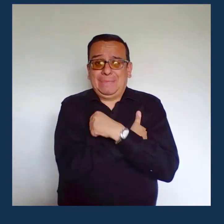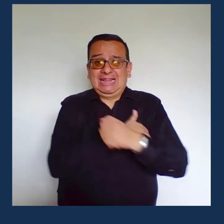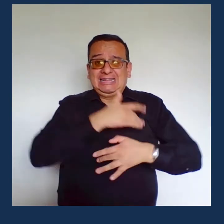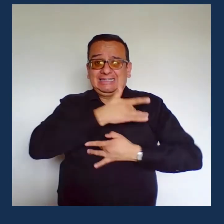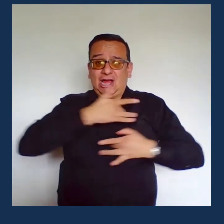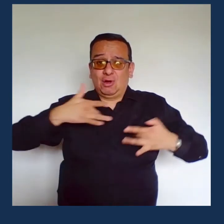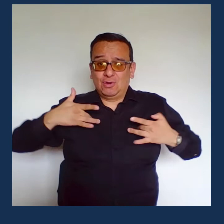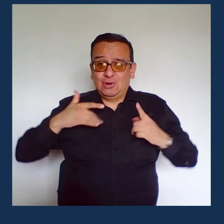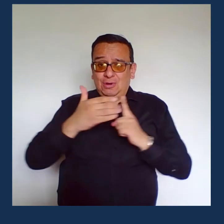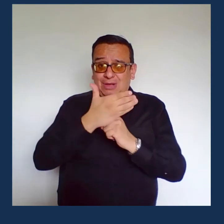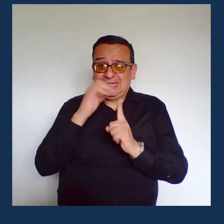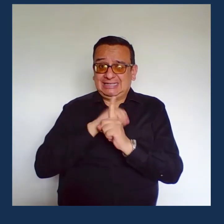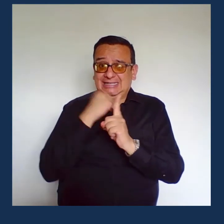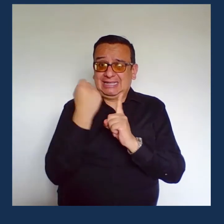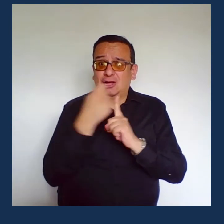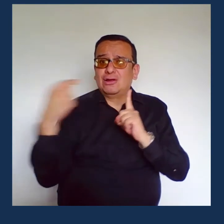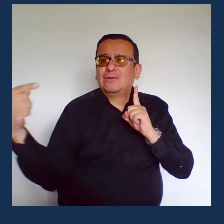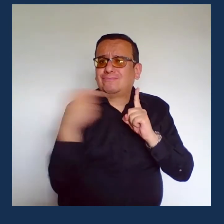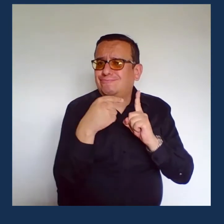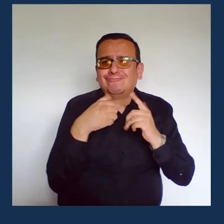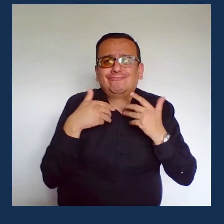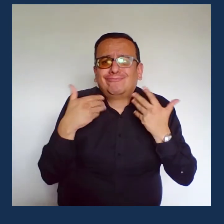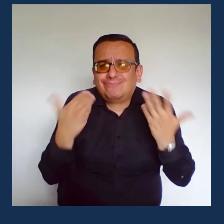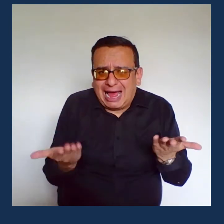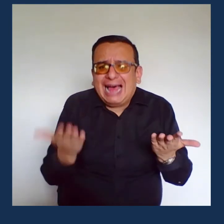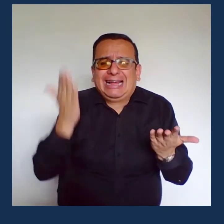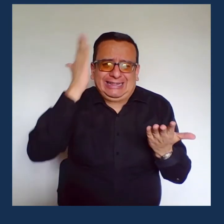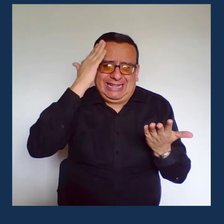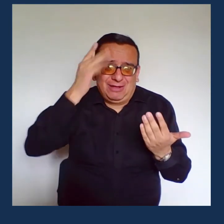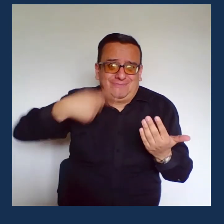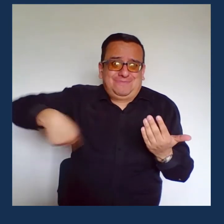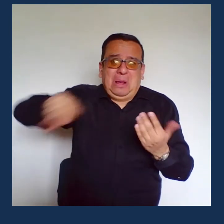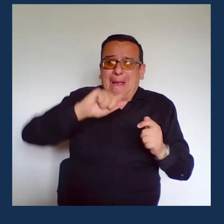Que establezca el Ministerio de Salud y Protección Social